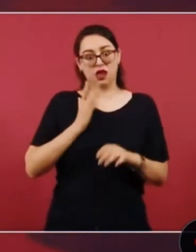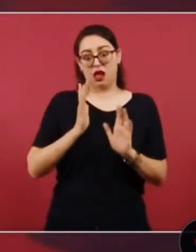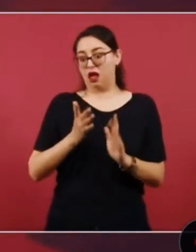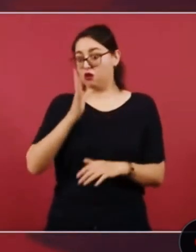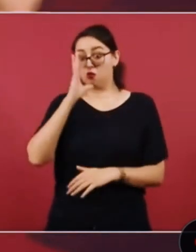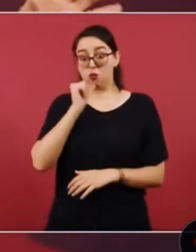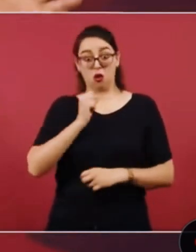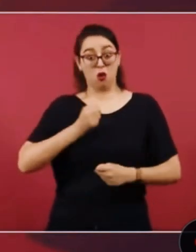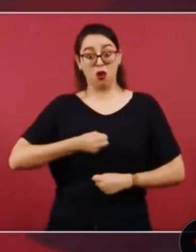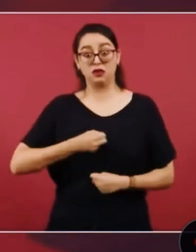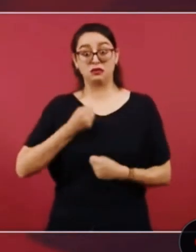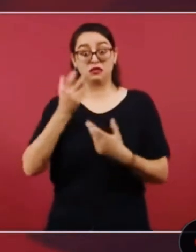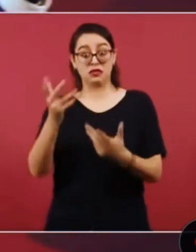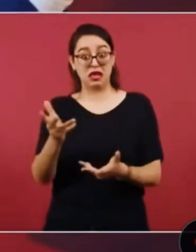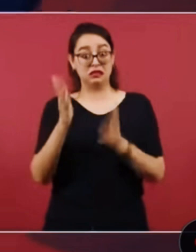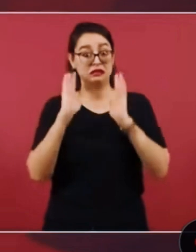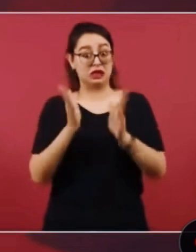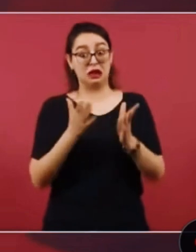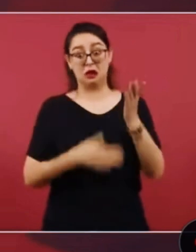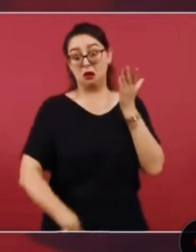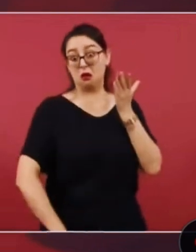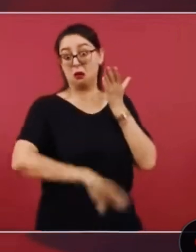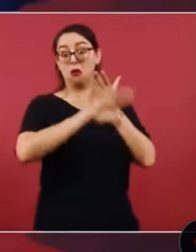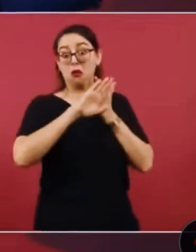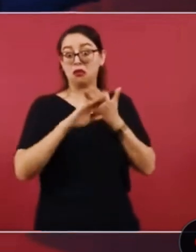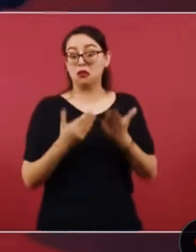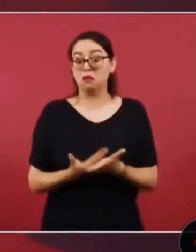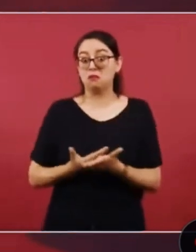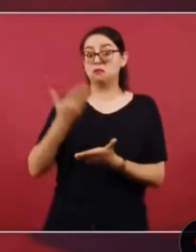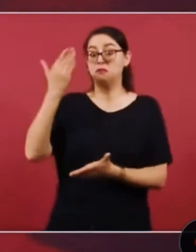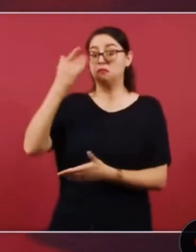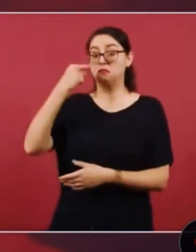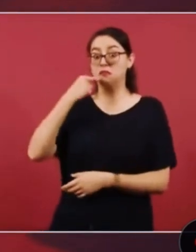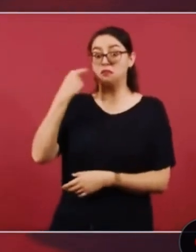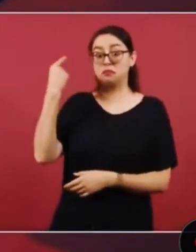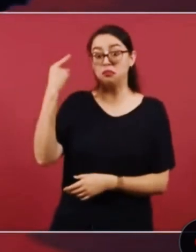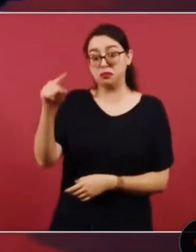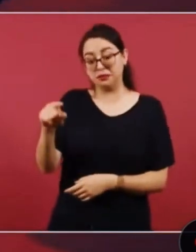ya no digo pero van a venir las elecciones